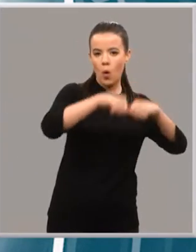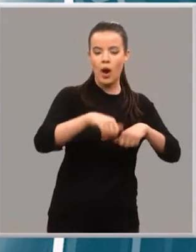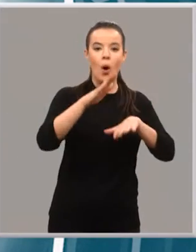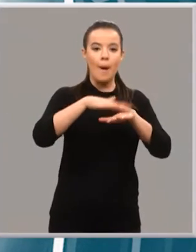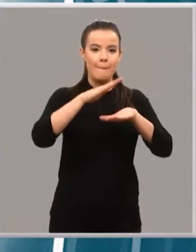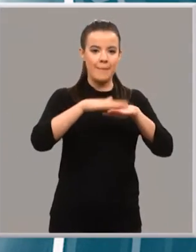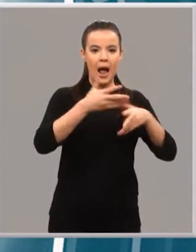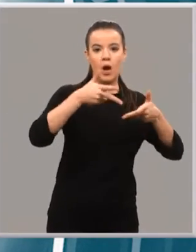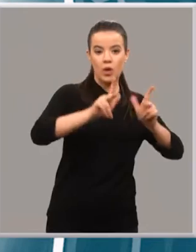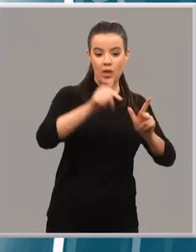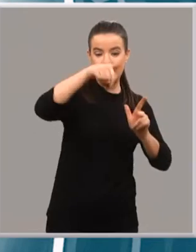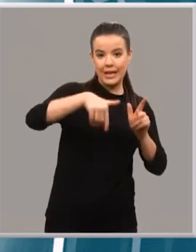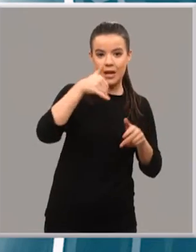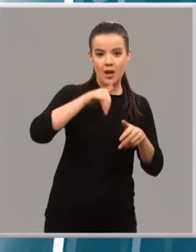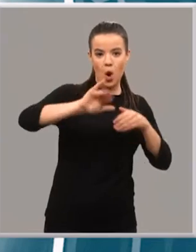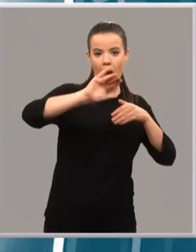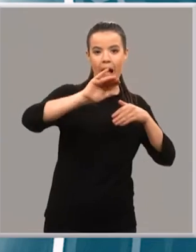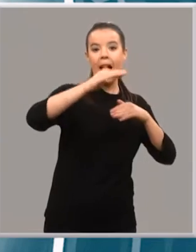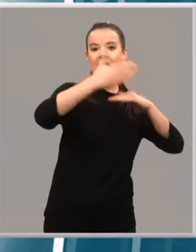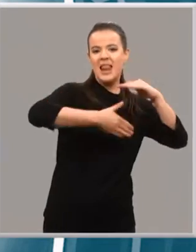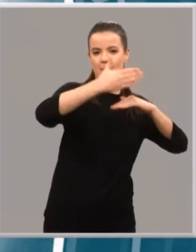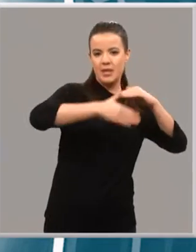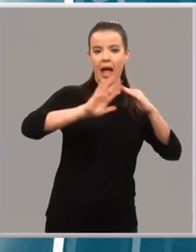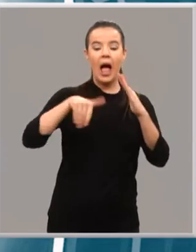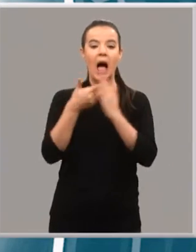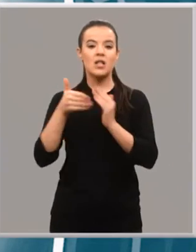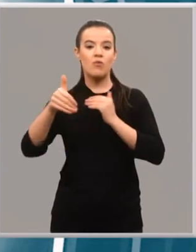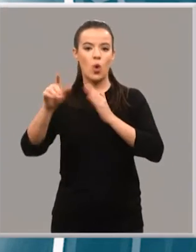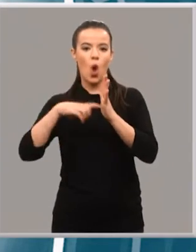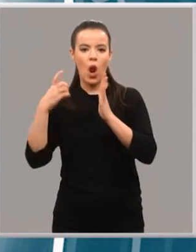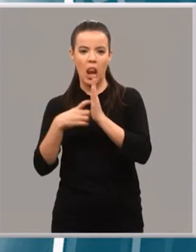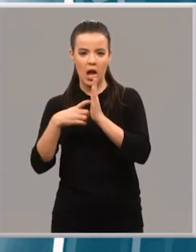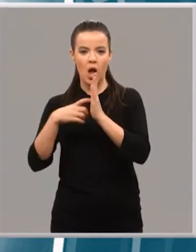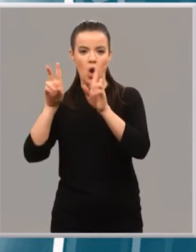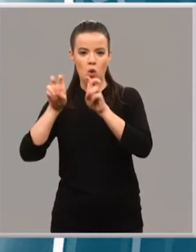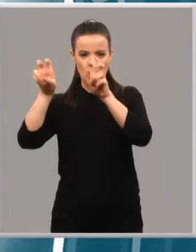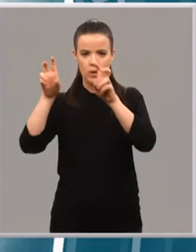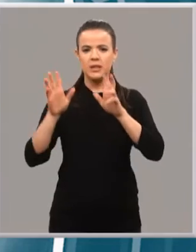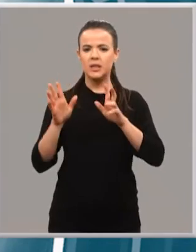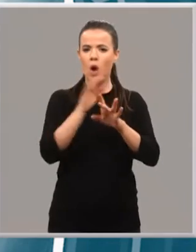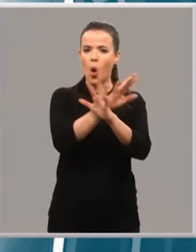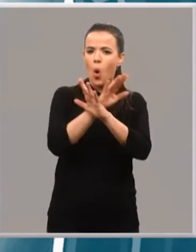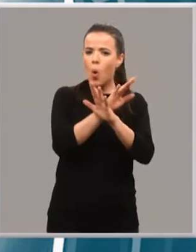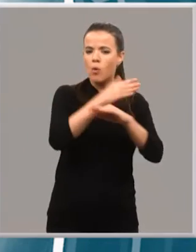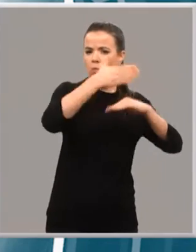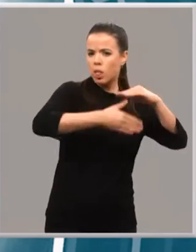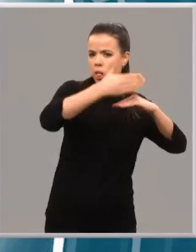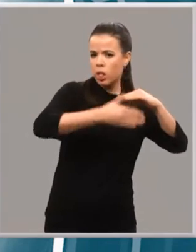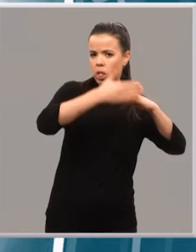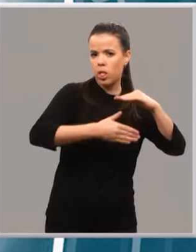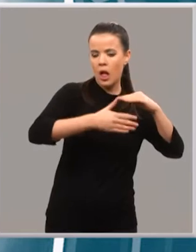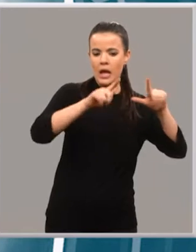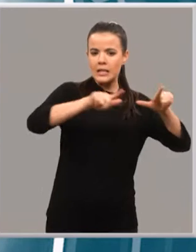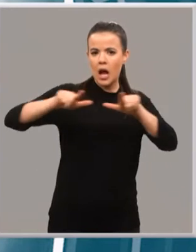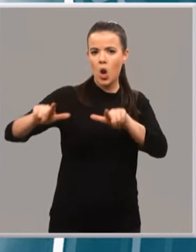autorizaciones en La Rioja hasta que se apruebe la nueva ley. De este modo pone coto al juego, impidiendo más aperturas en un